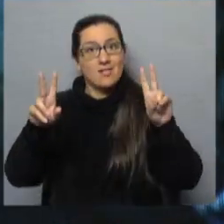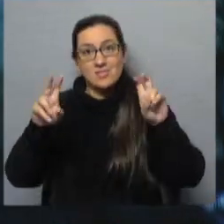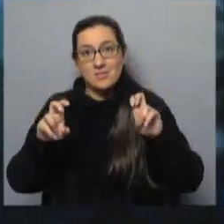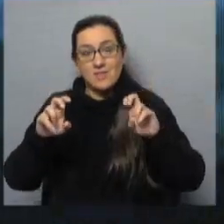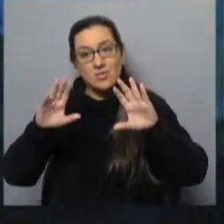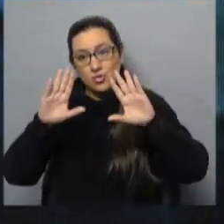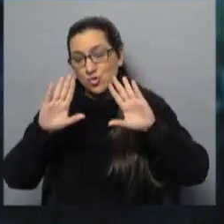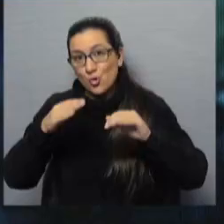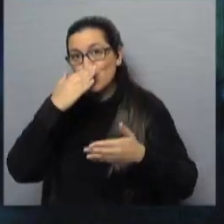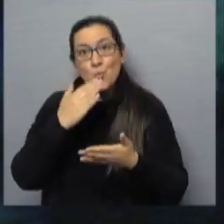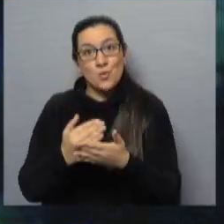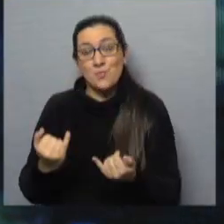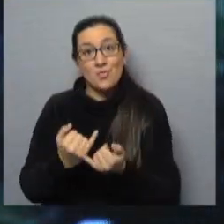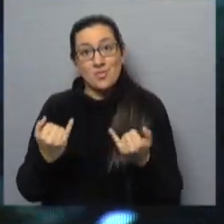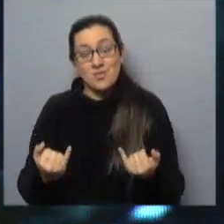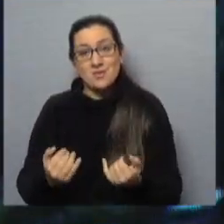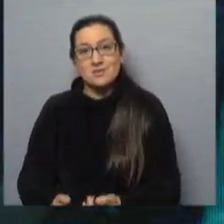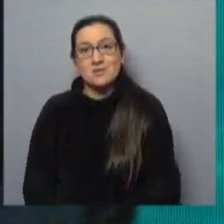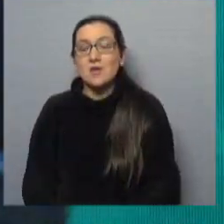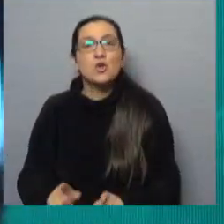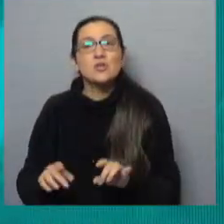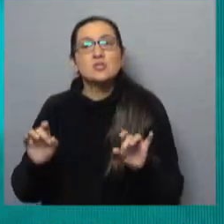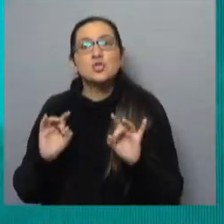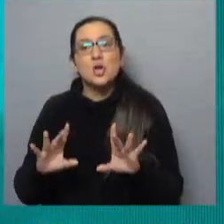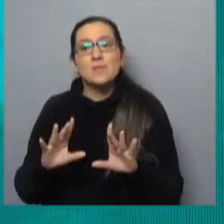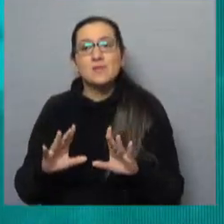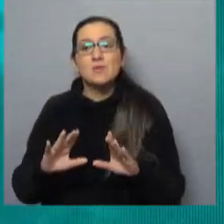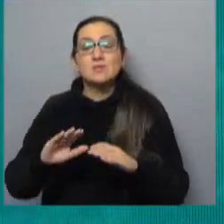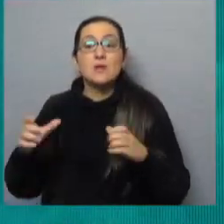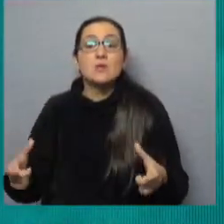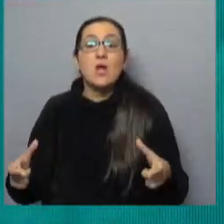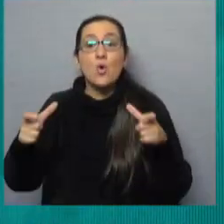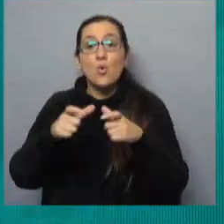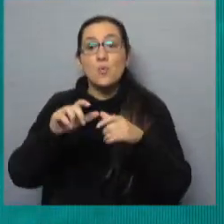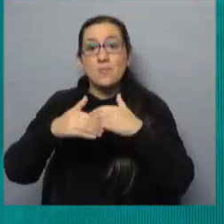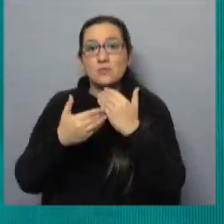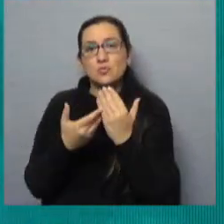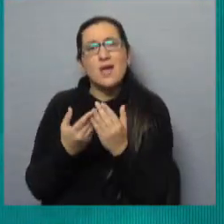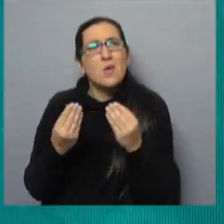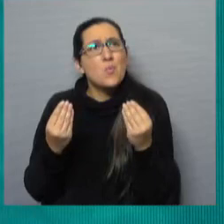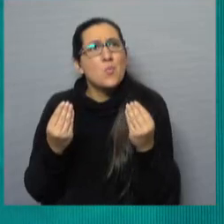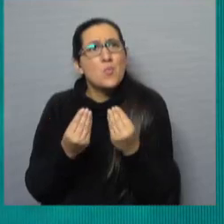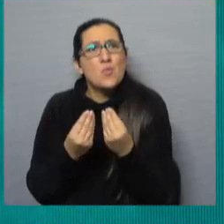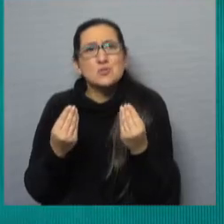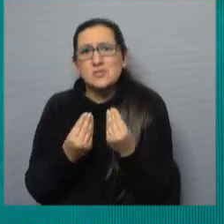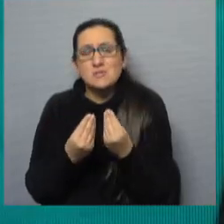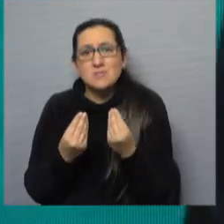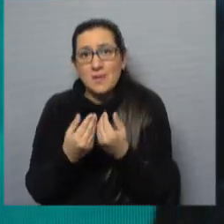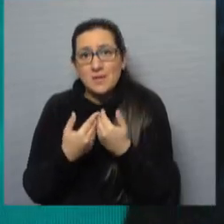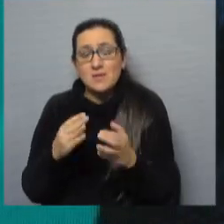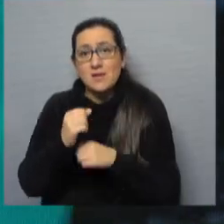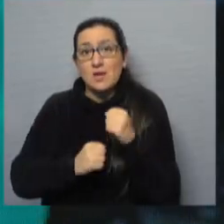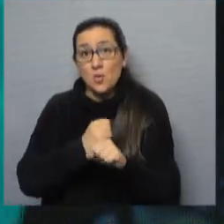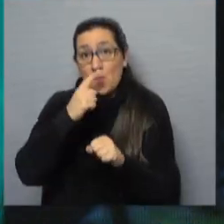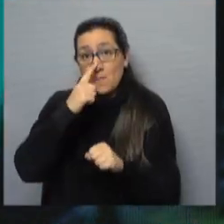todos estos últimos días. Y no solo porque es una cumbre del Mercosur que han habido muchísimas desde el año 92 desde que se creó el